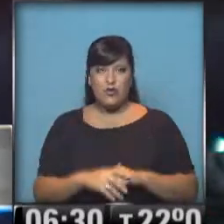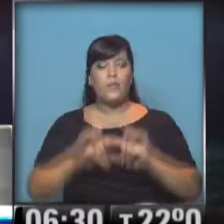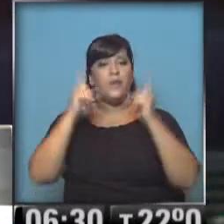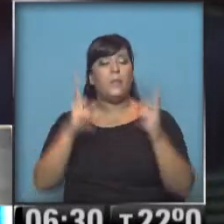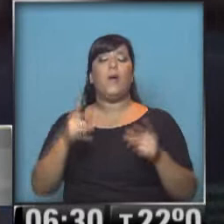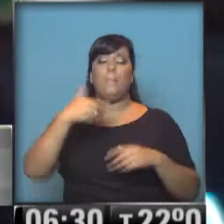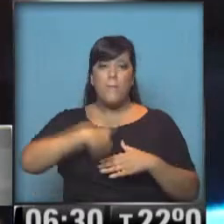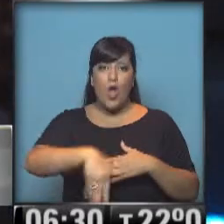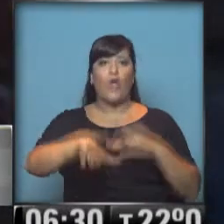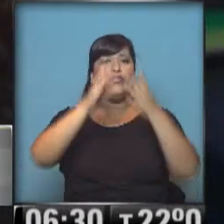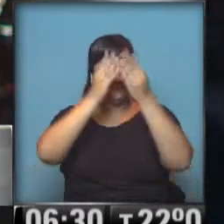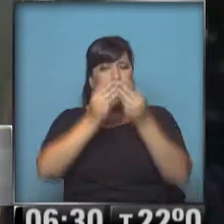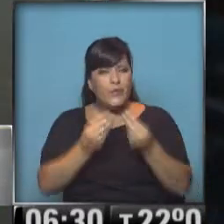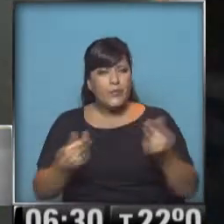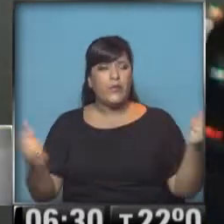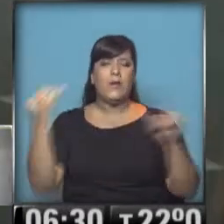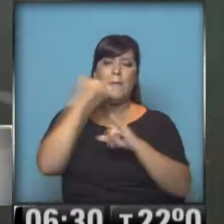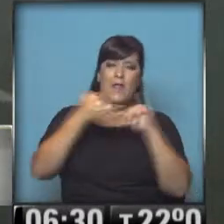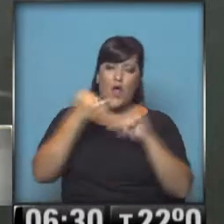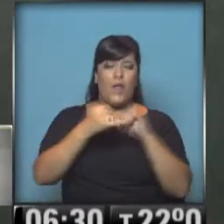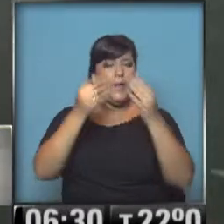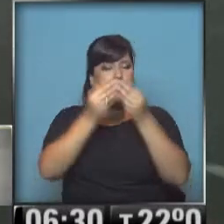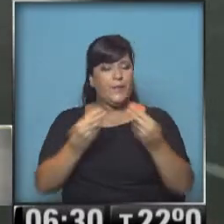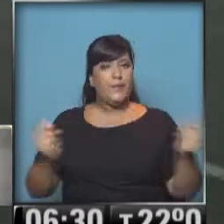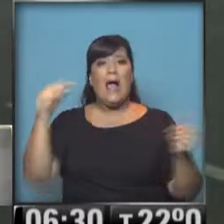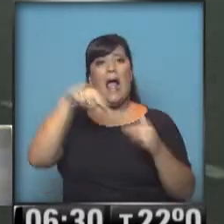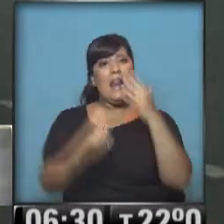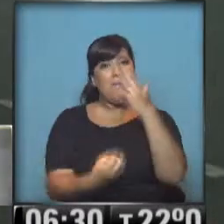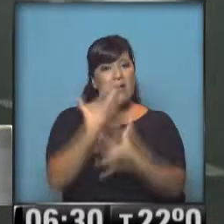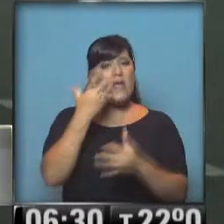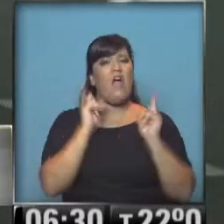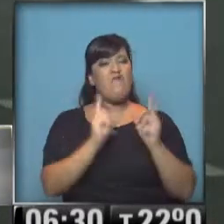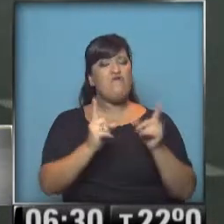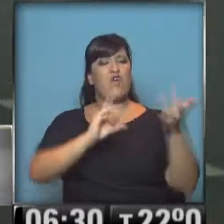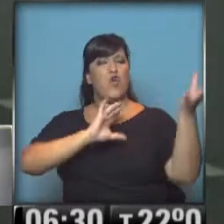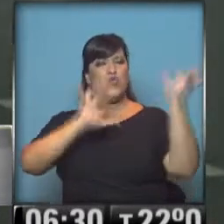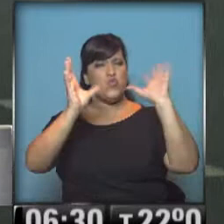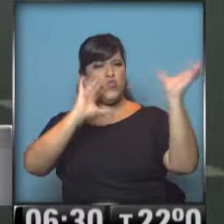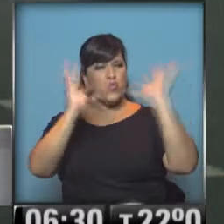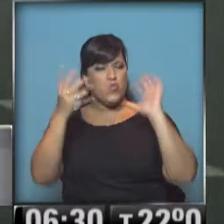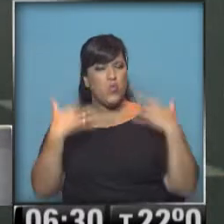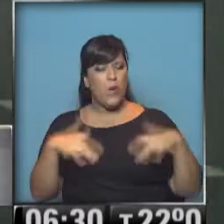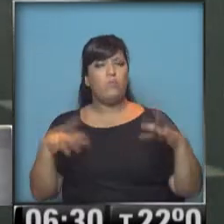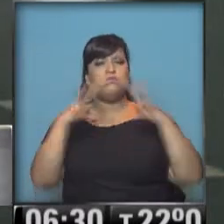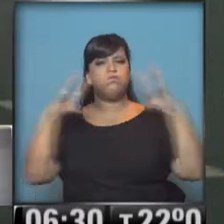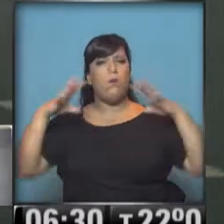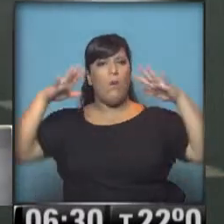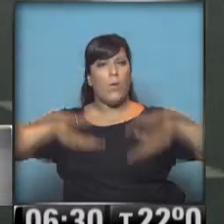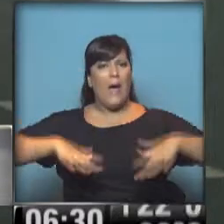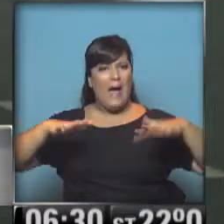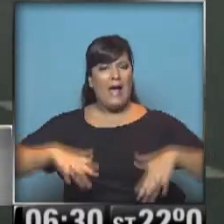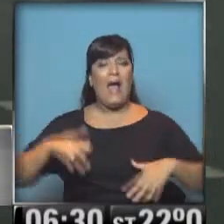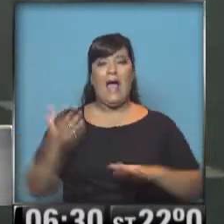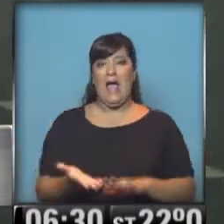disipando a partir de media mañana, la mañana quedará todavía con mucha nubosidad, el sistema de baja presión que ayer avanzó